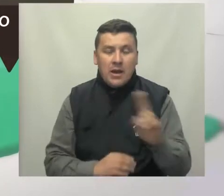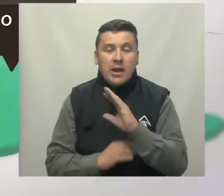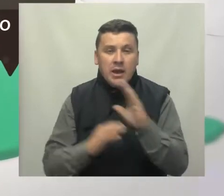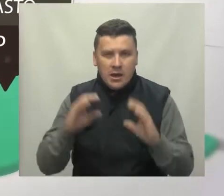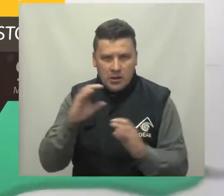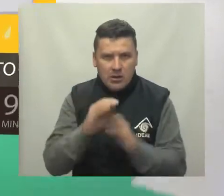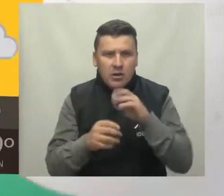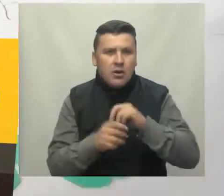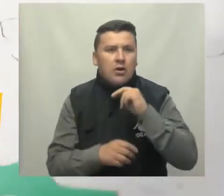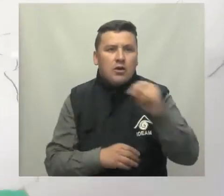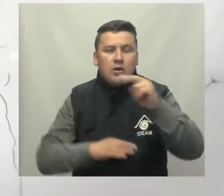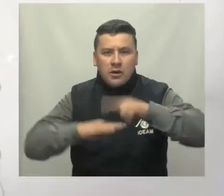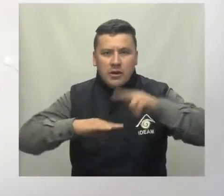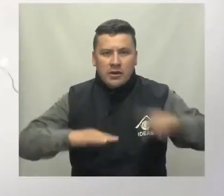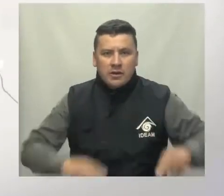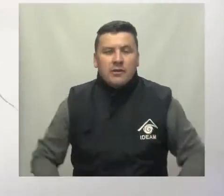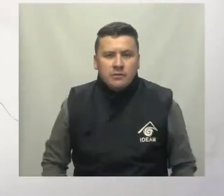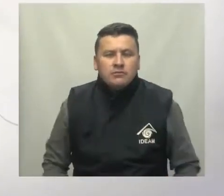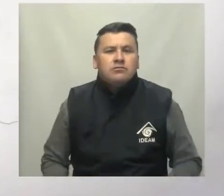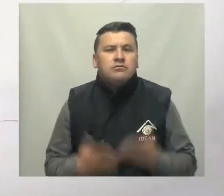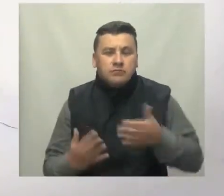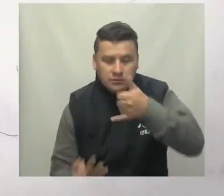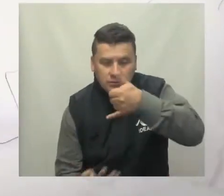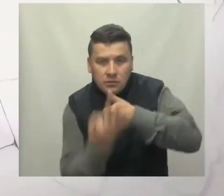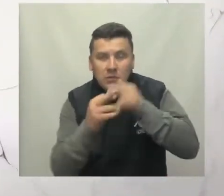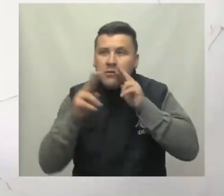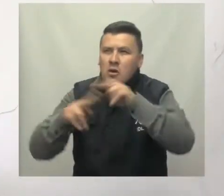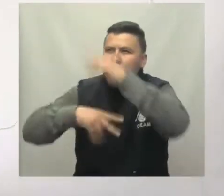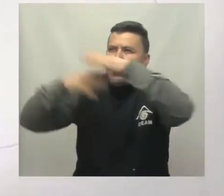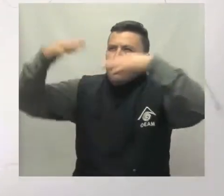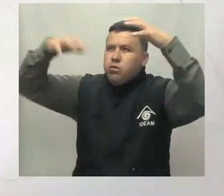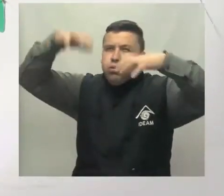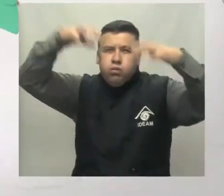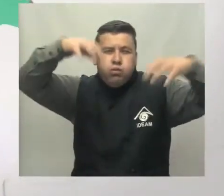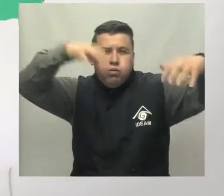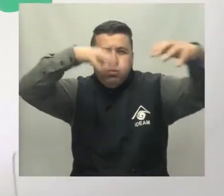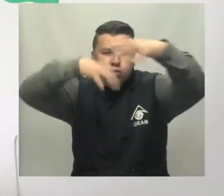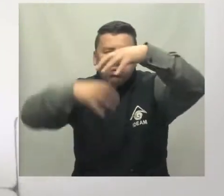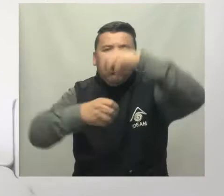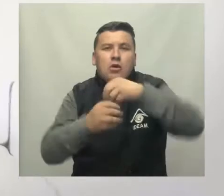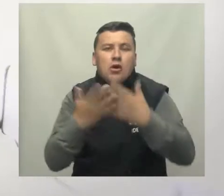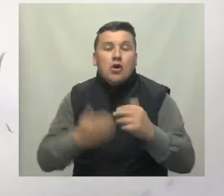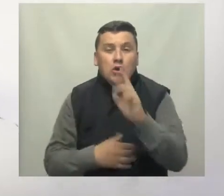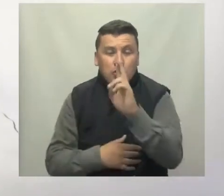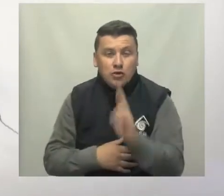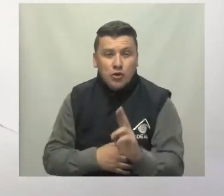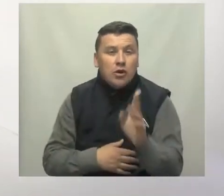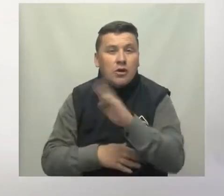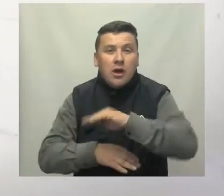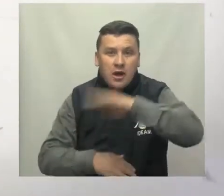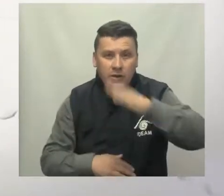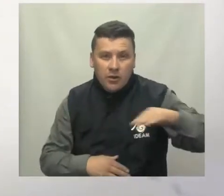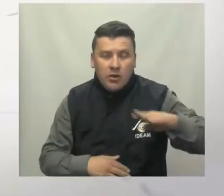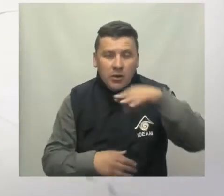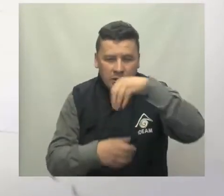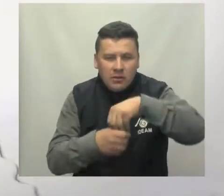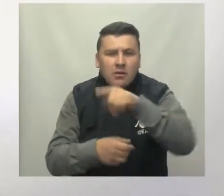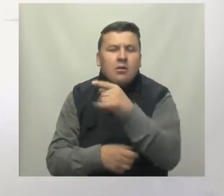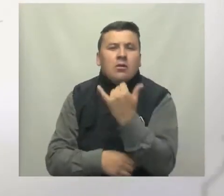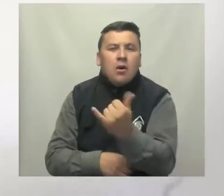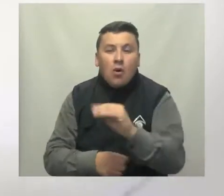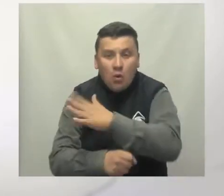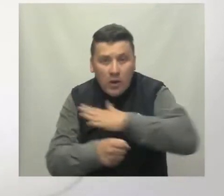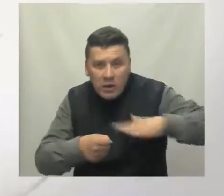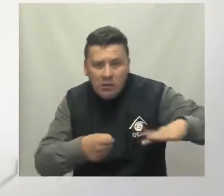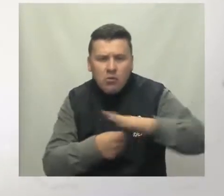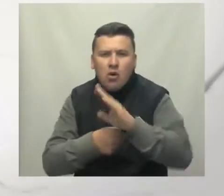Cauca y al norte de Nariño Hacia la zona andina estimamos lluvias de variada intensidad al sur y el occidente de Antioquia al oriente de